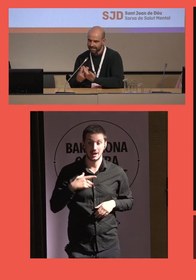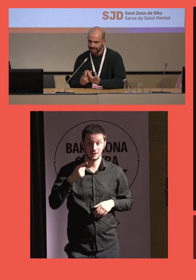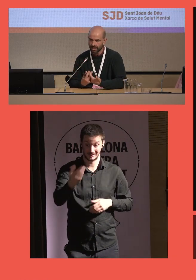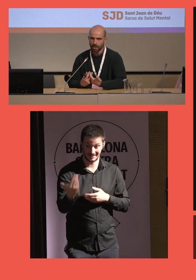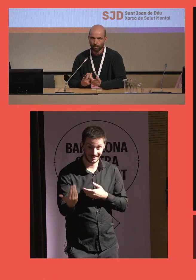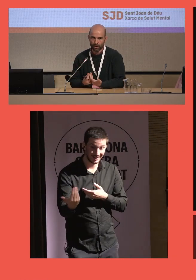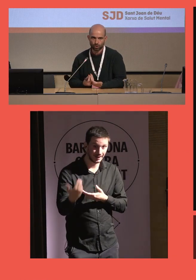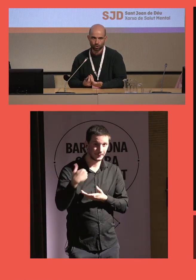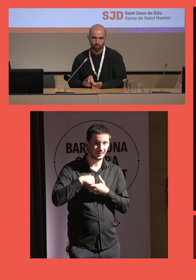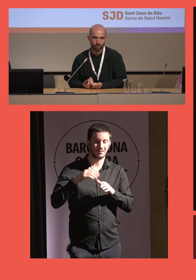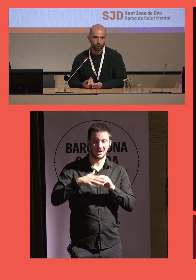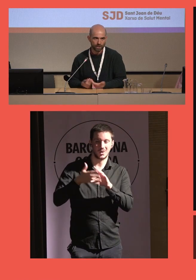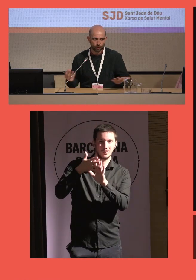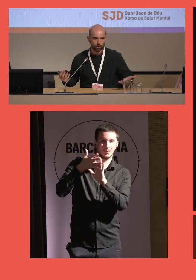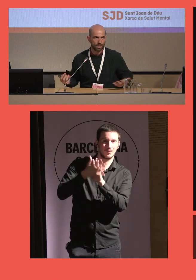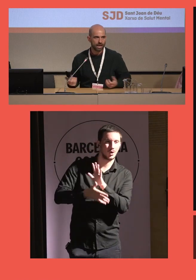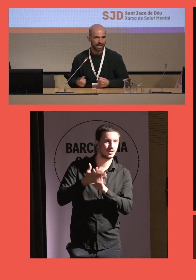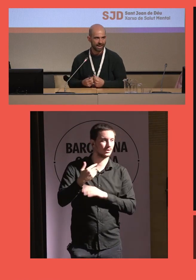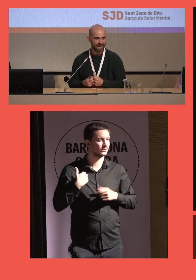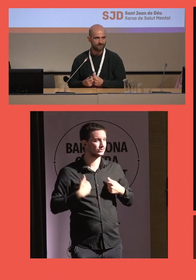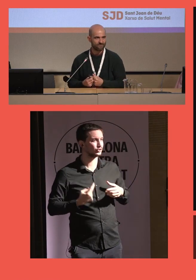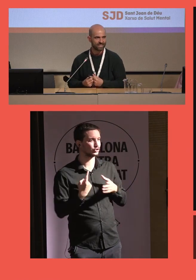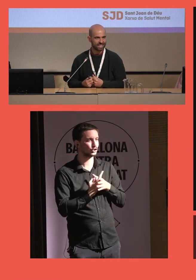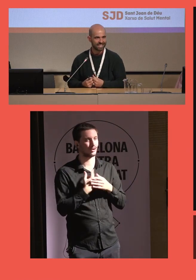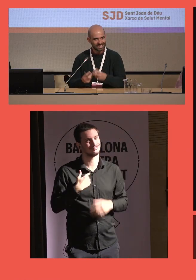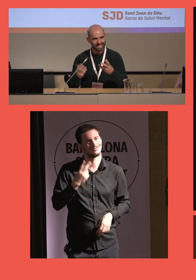que no visiten por estos motivos